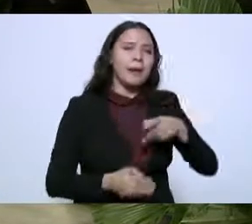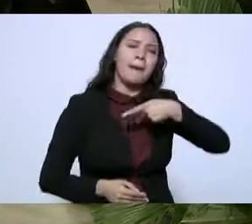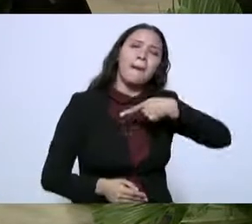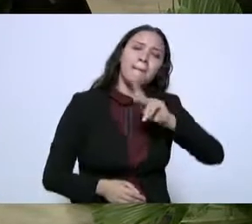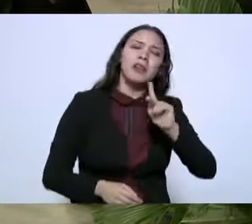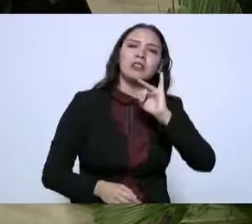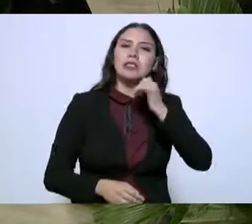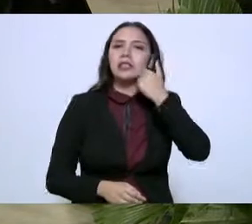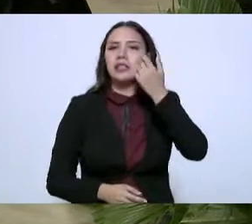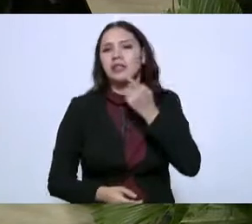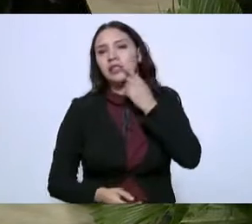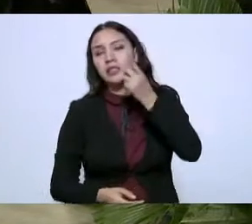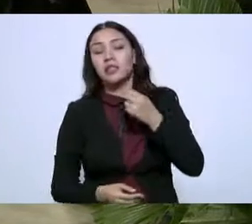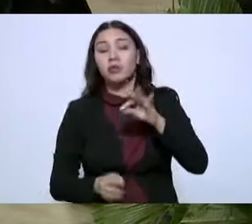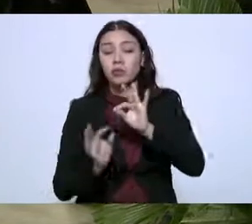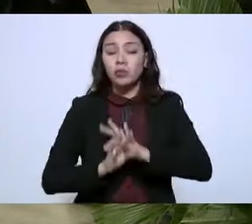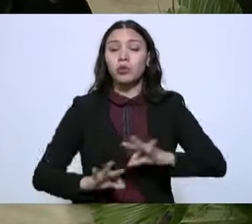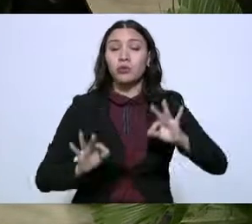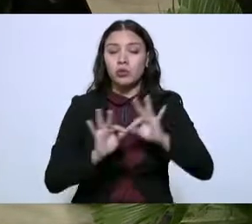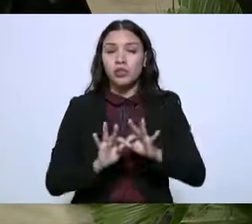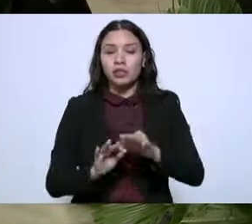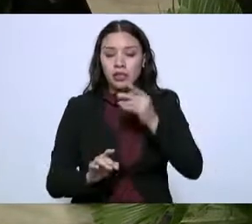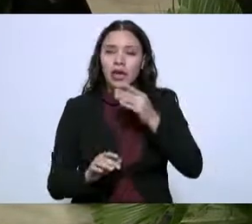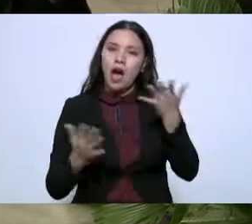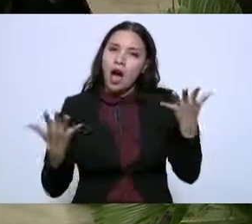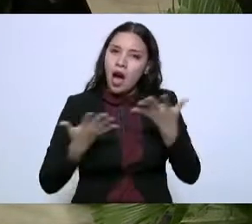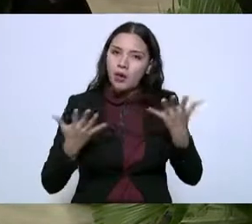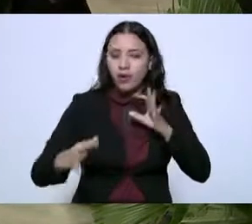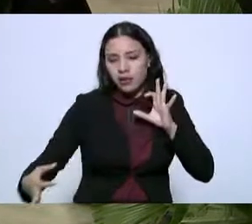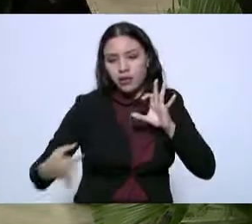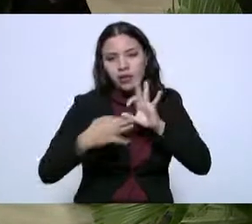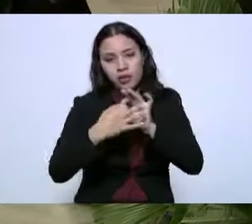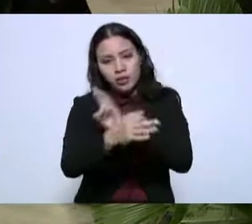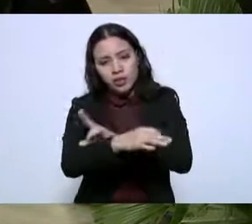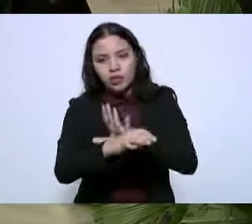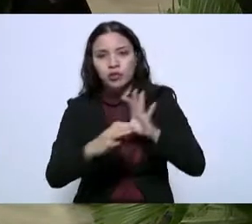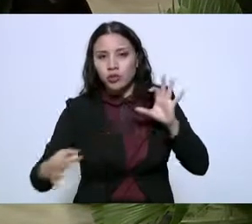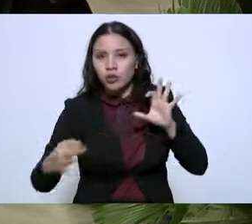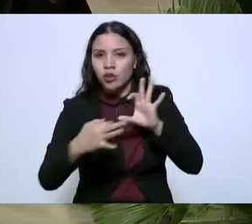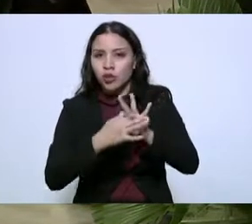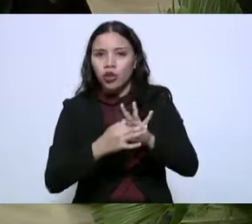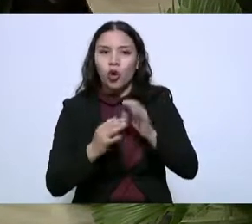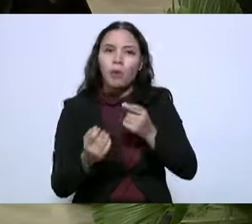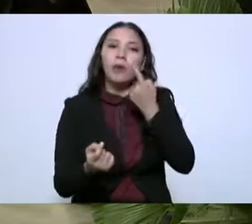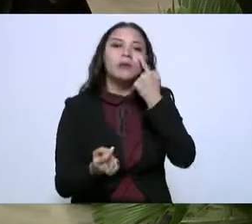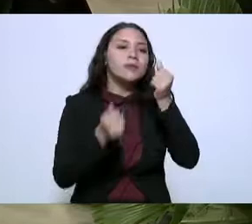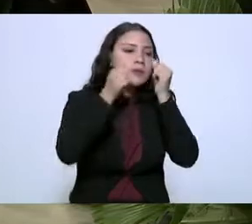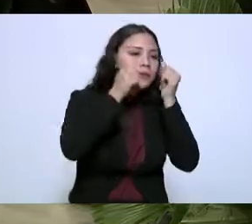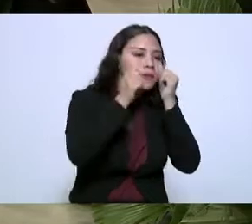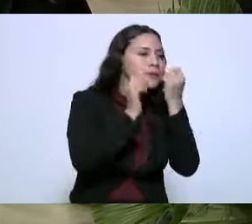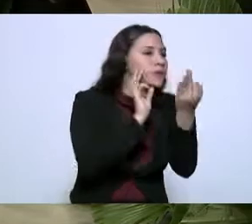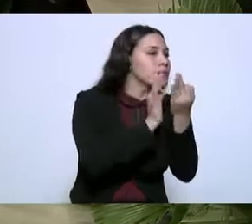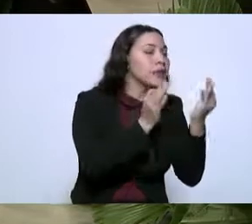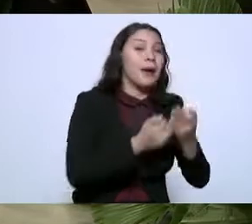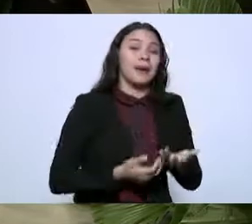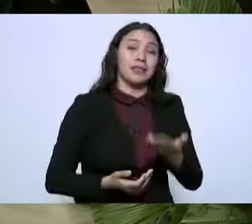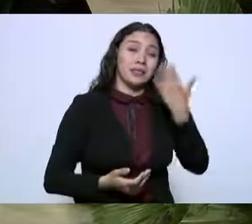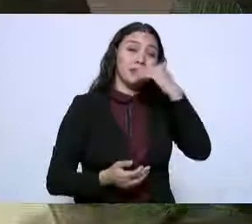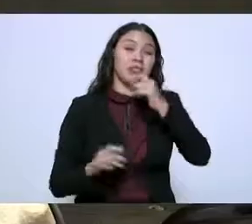debo de señalar que nos importa coordinarnos ahora de manera mucho más cercana porque de los